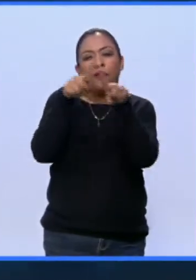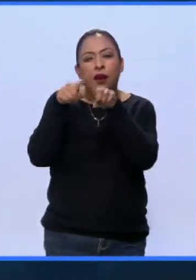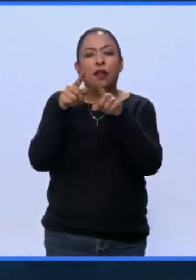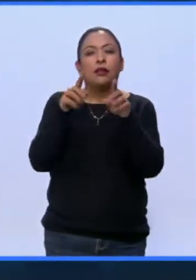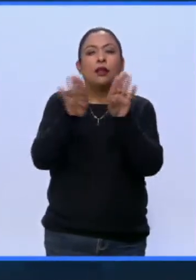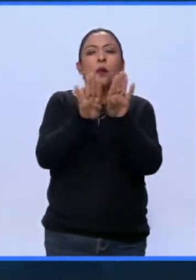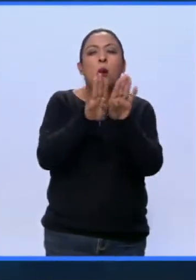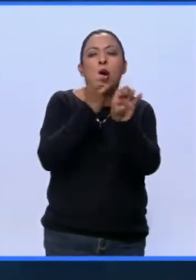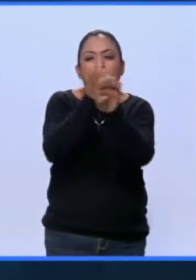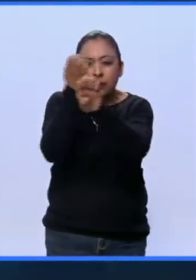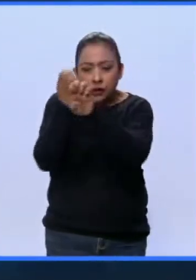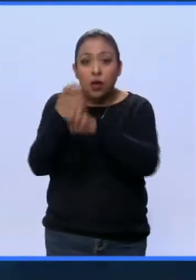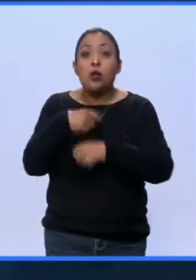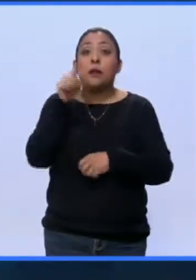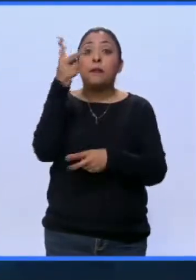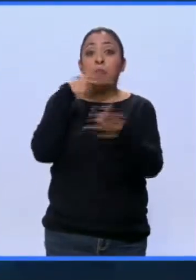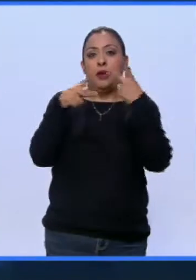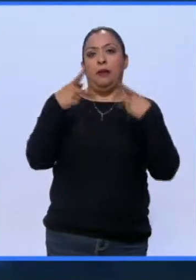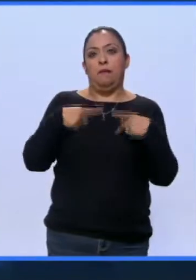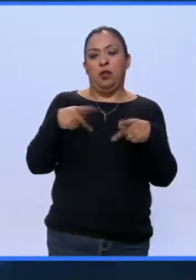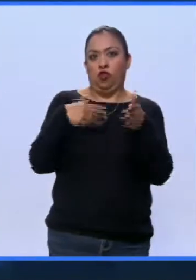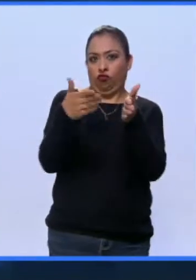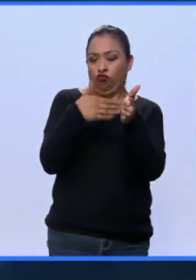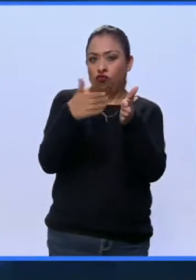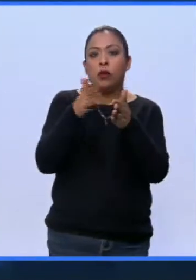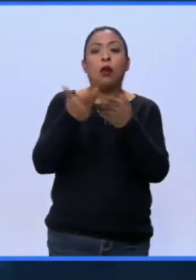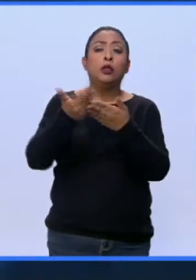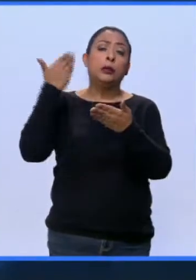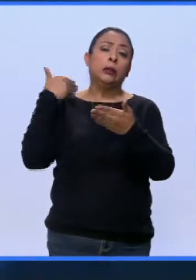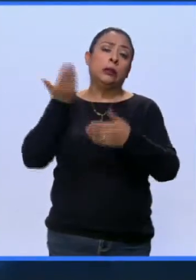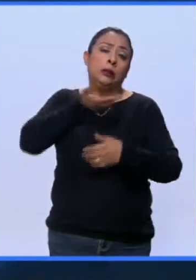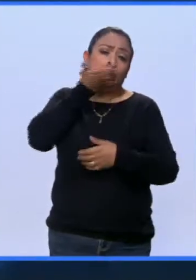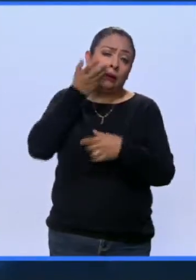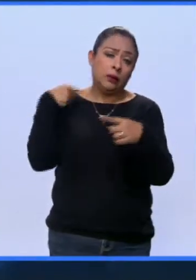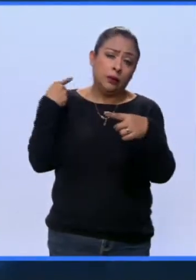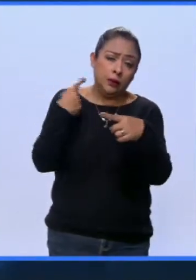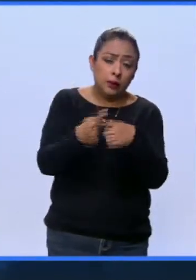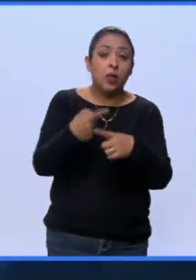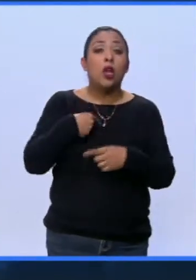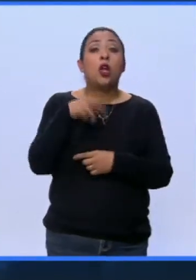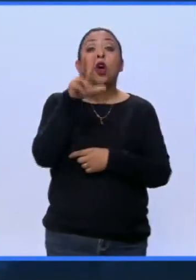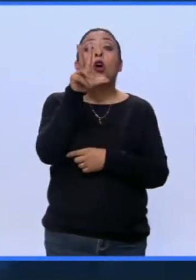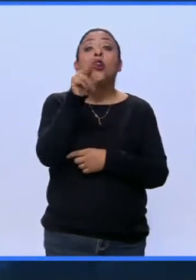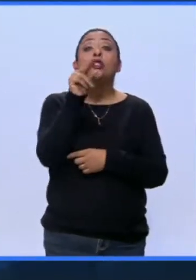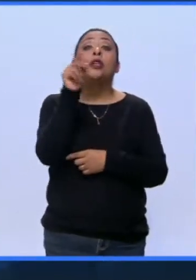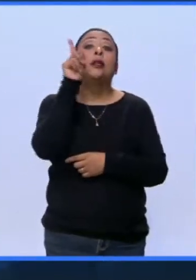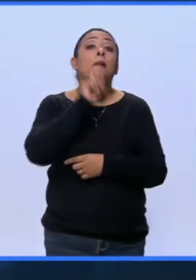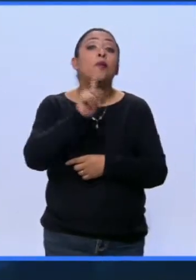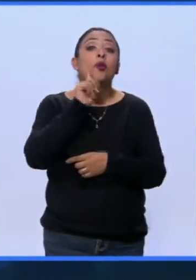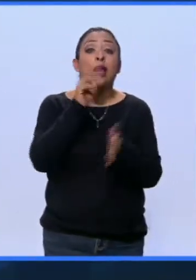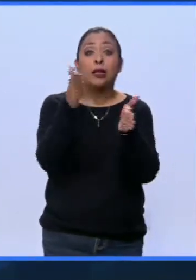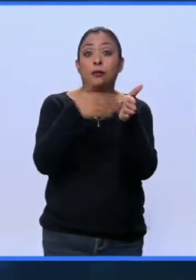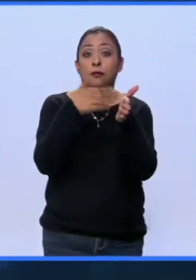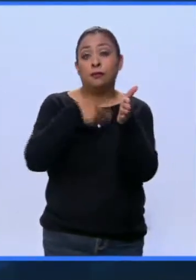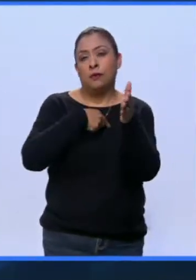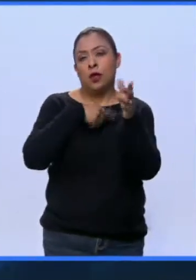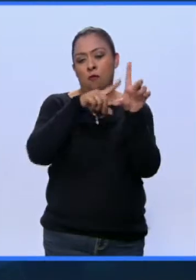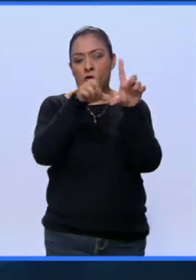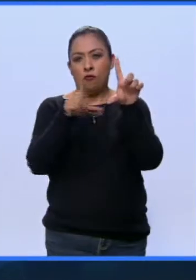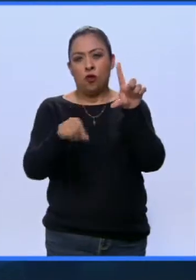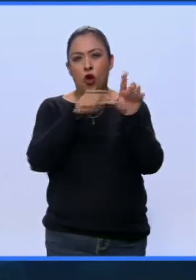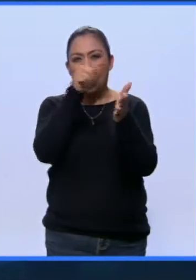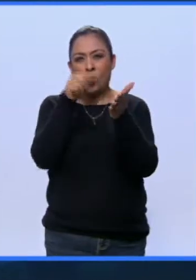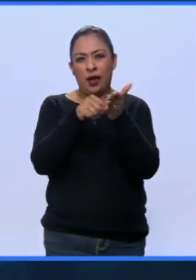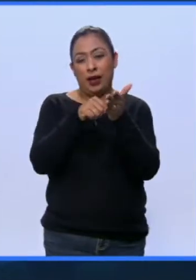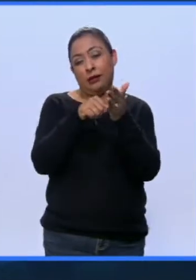Vienen también cocineras tradicionales de 80 cocineras de diferentes regiones con